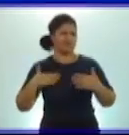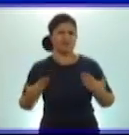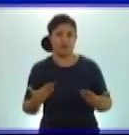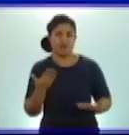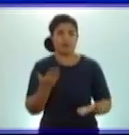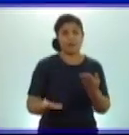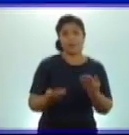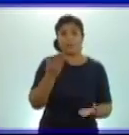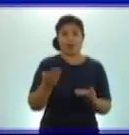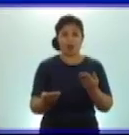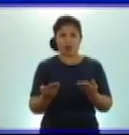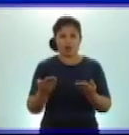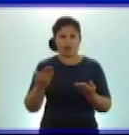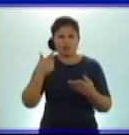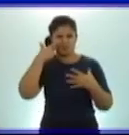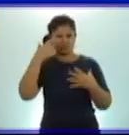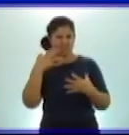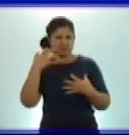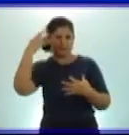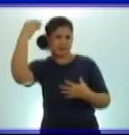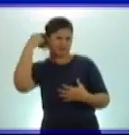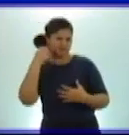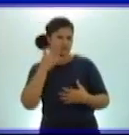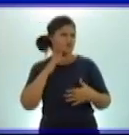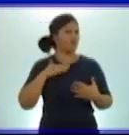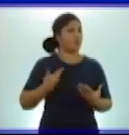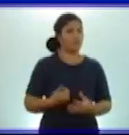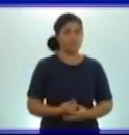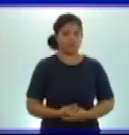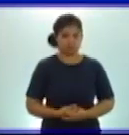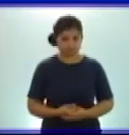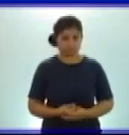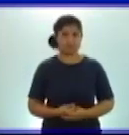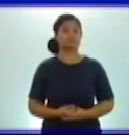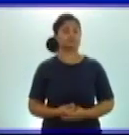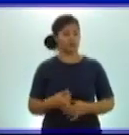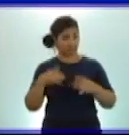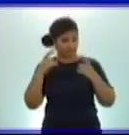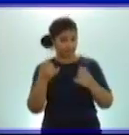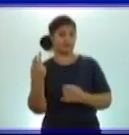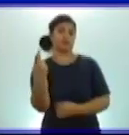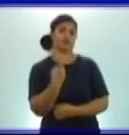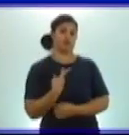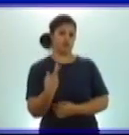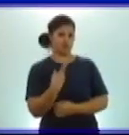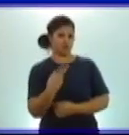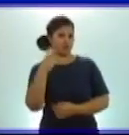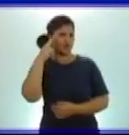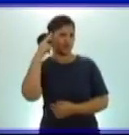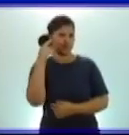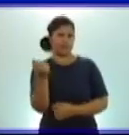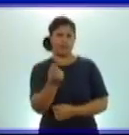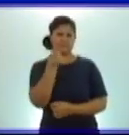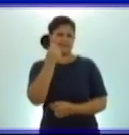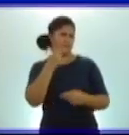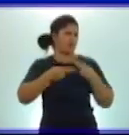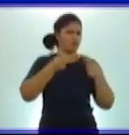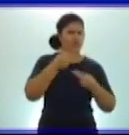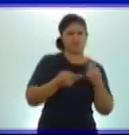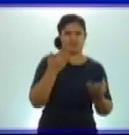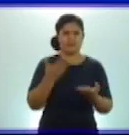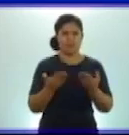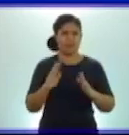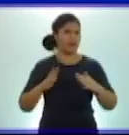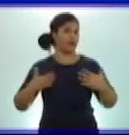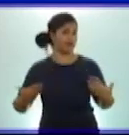recuerdan, pero de todos modos vamos entre ustedes y yo a recordar qué es lo primero que se mira cuando vamos a comparar dos números.